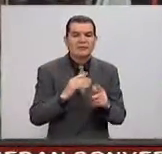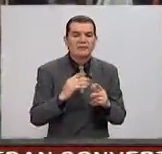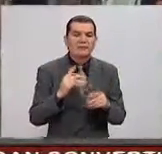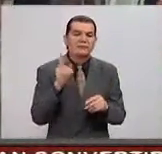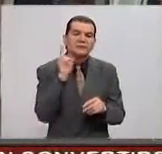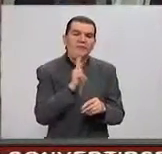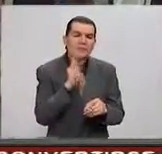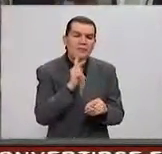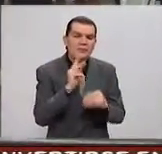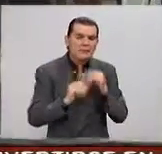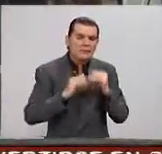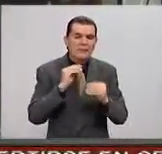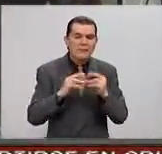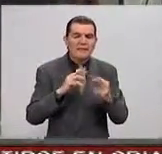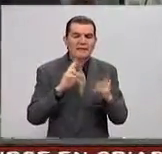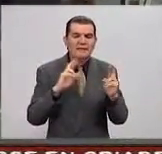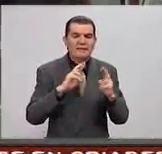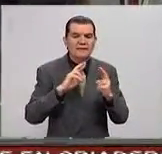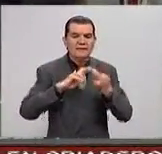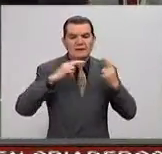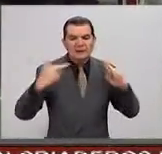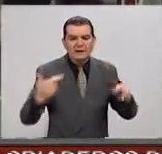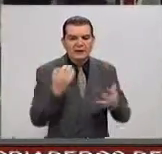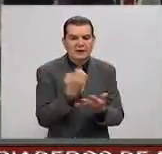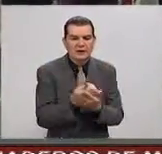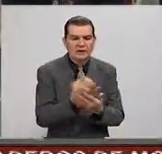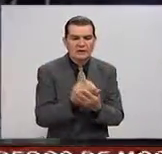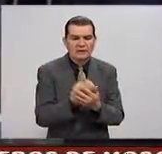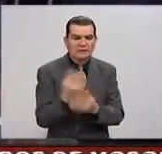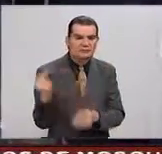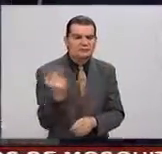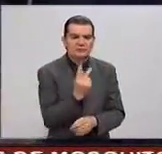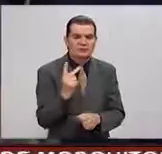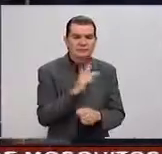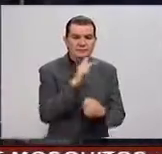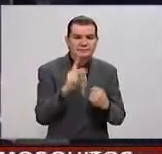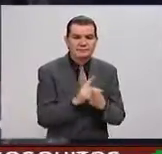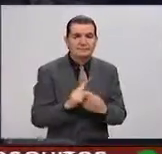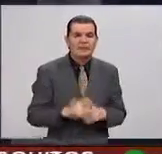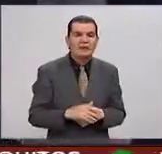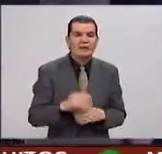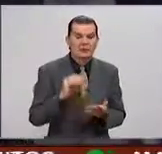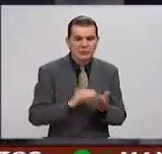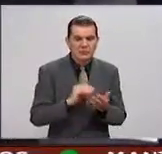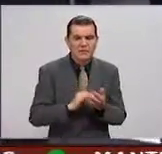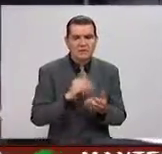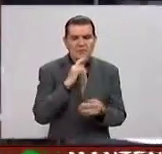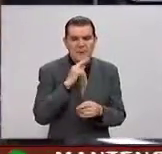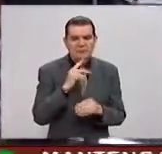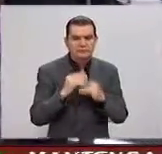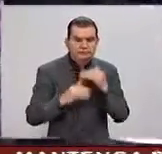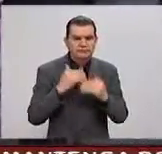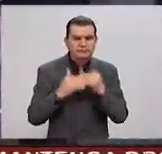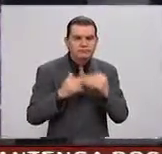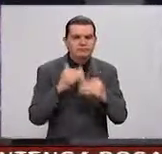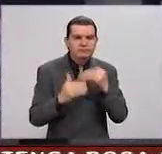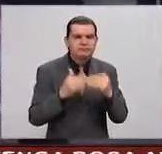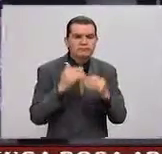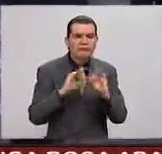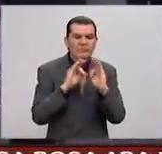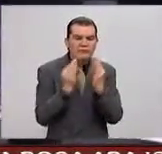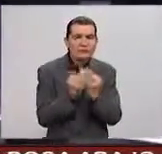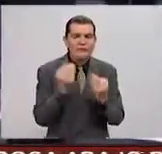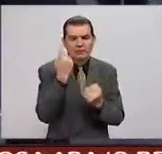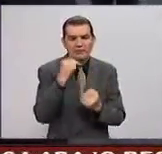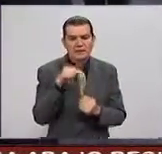mejorar las relaciones económicas entre ambos países, que todavía puede tomar nuevas medidas que le